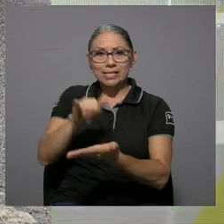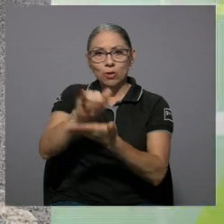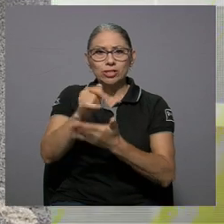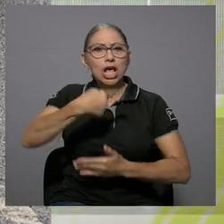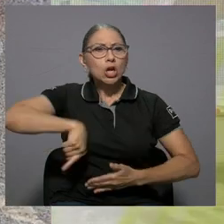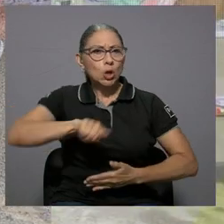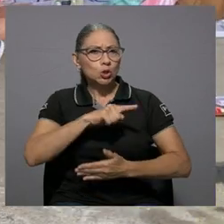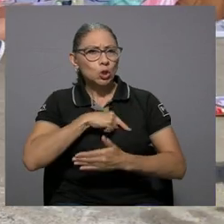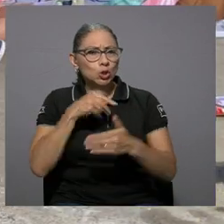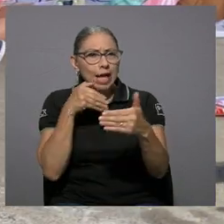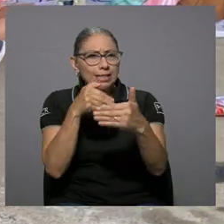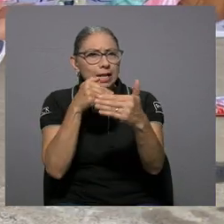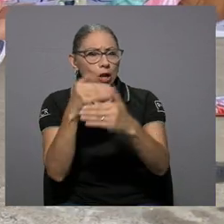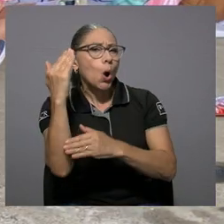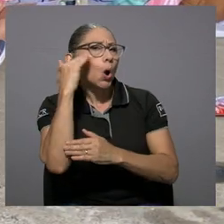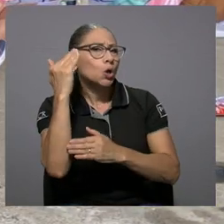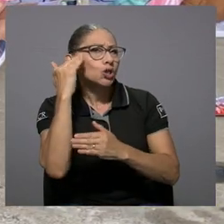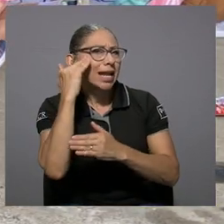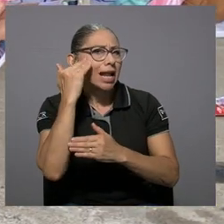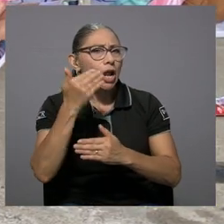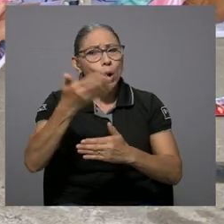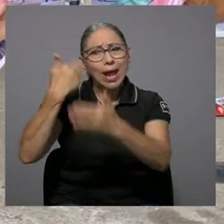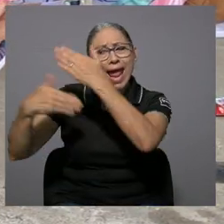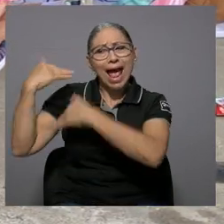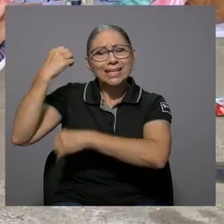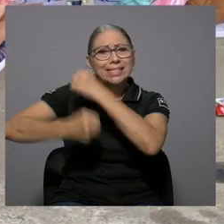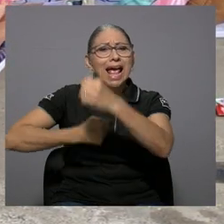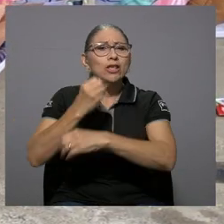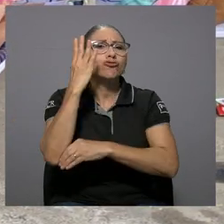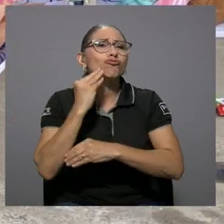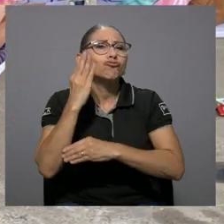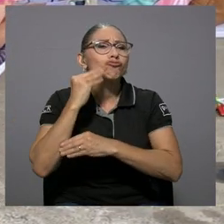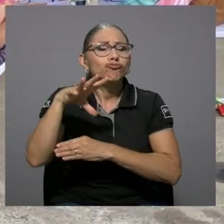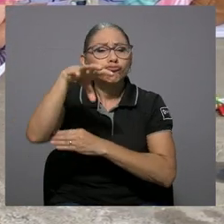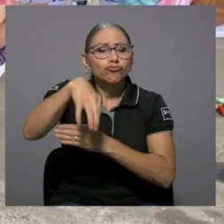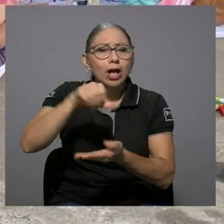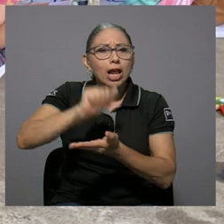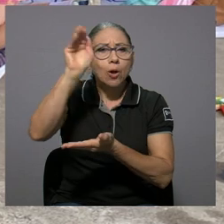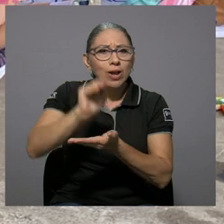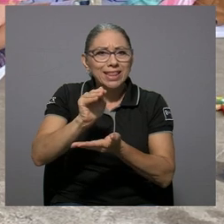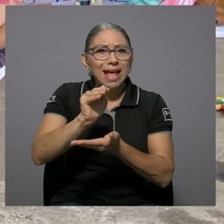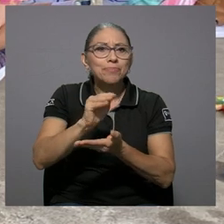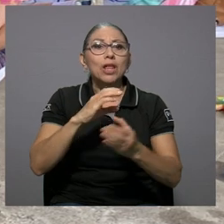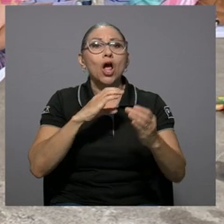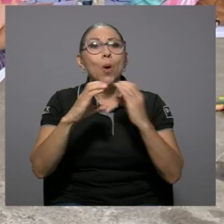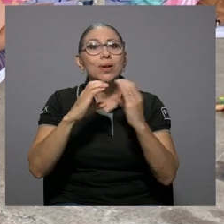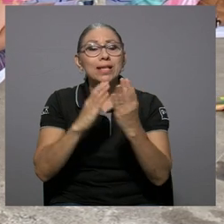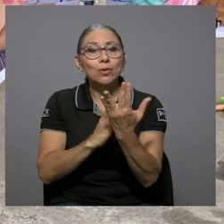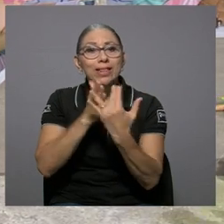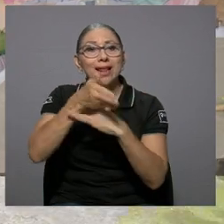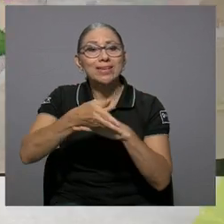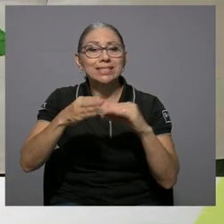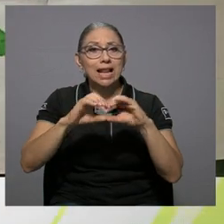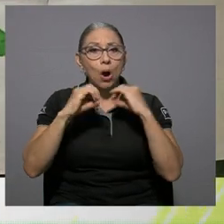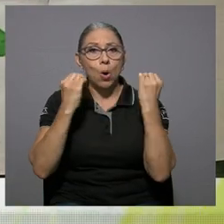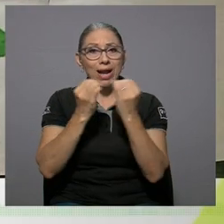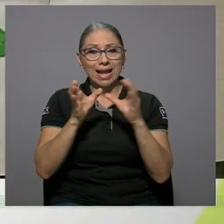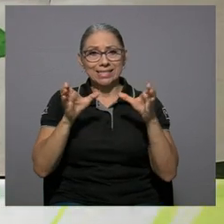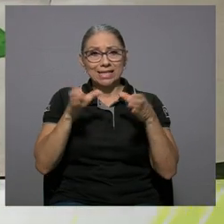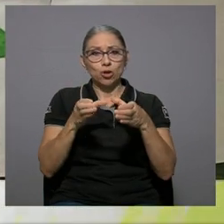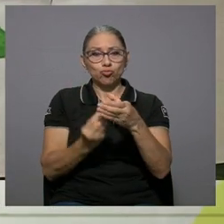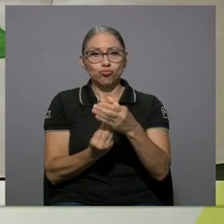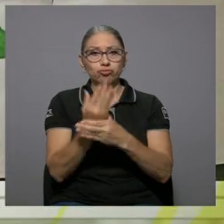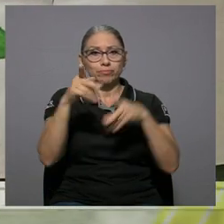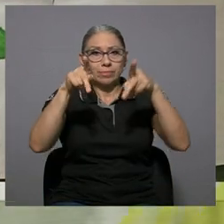conocer lo que viven hace años en el cantón de Alajuelita por medio de la organización que crearon los vecinos y cuyo